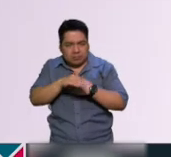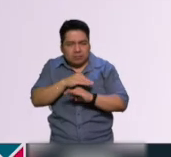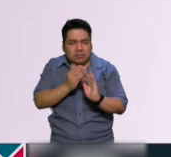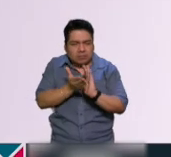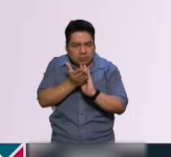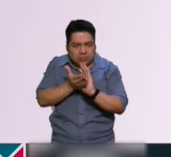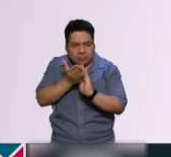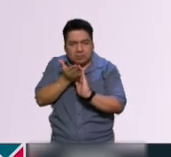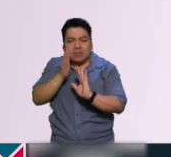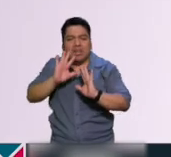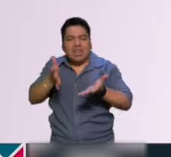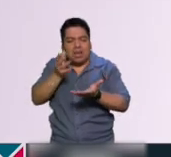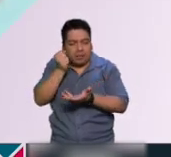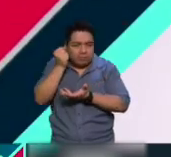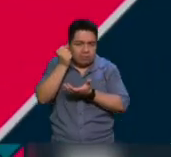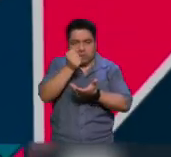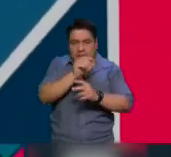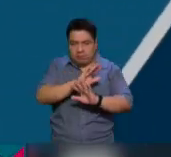están en curso.